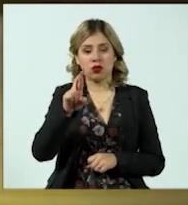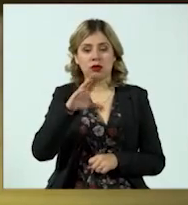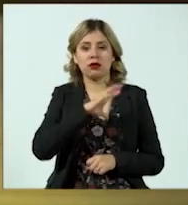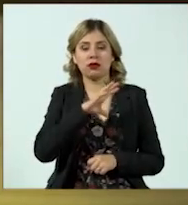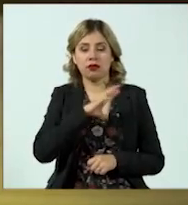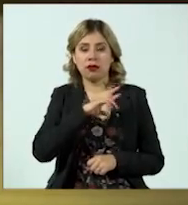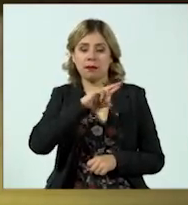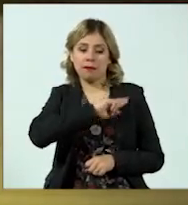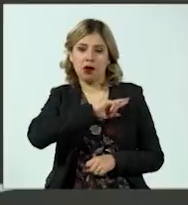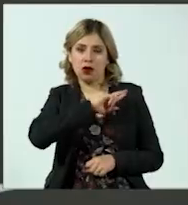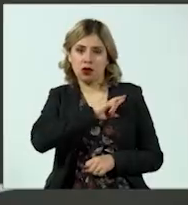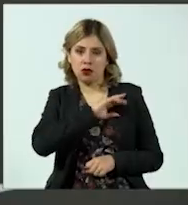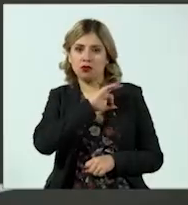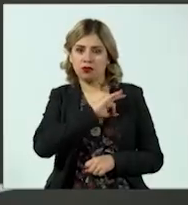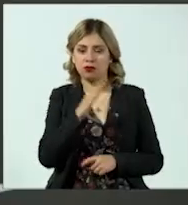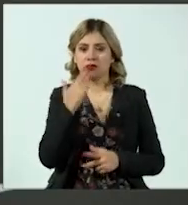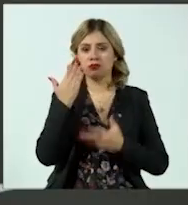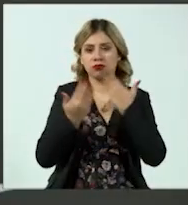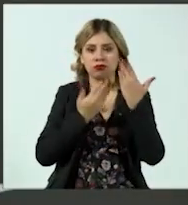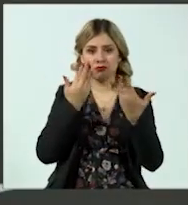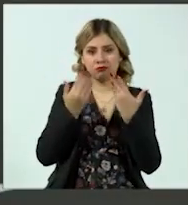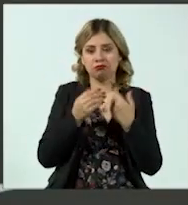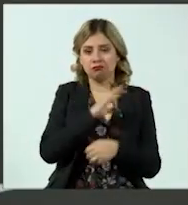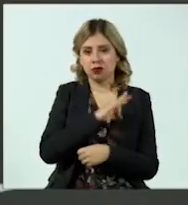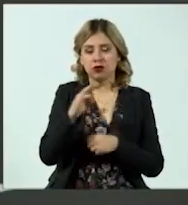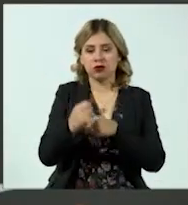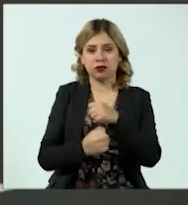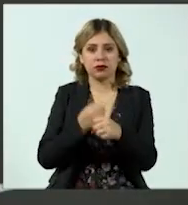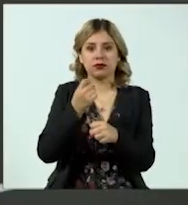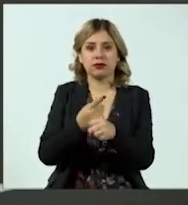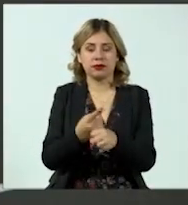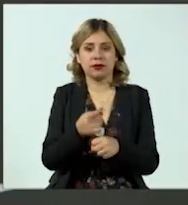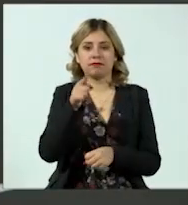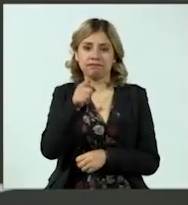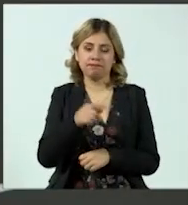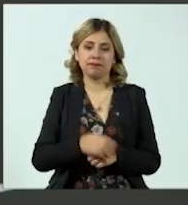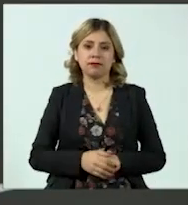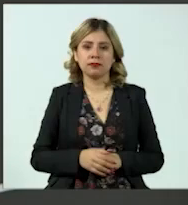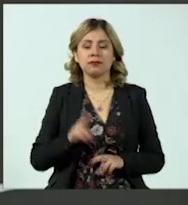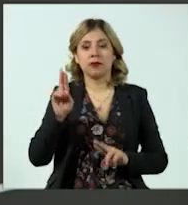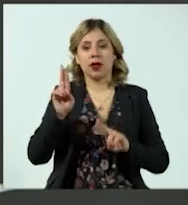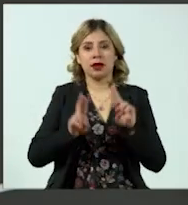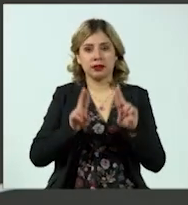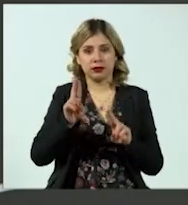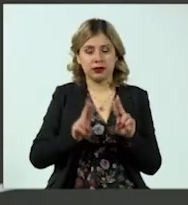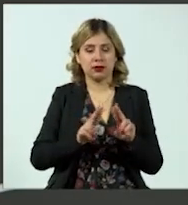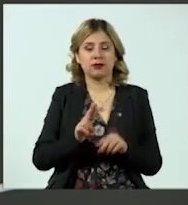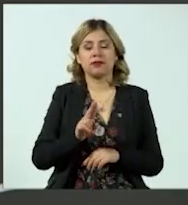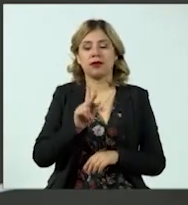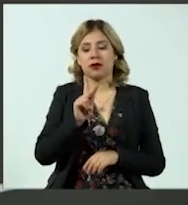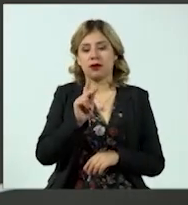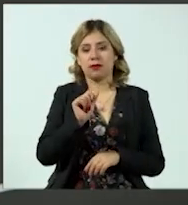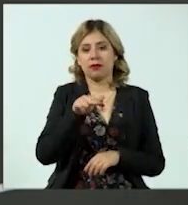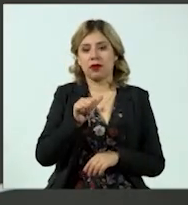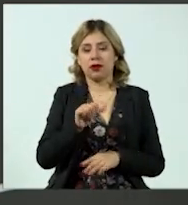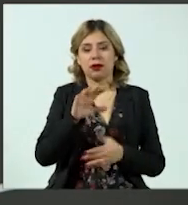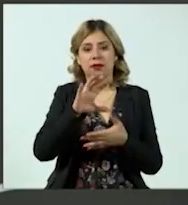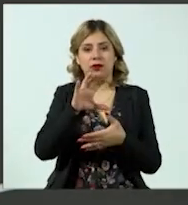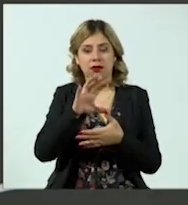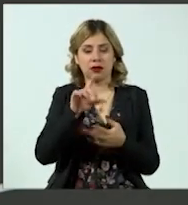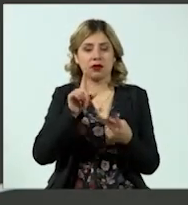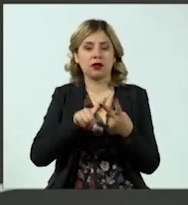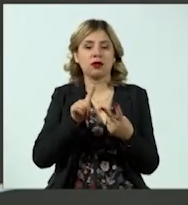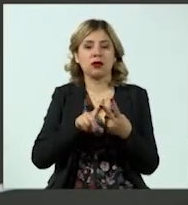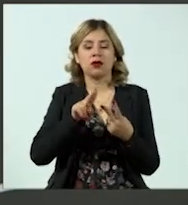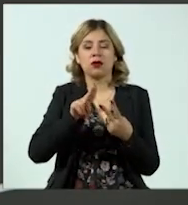universidades participantes. Así es de que es una gran oportunidad. Desde luego participa la Universidad Panamericana, la Universidad